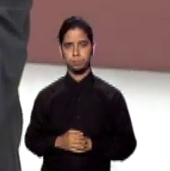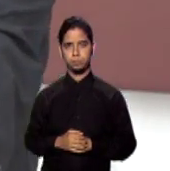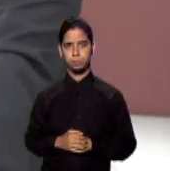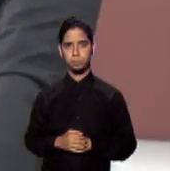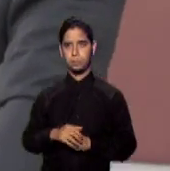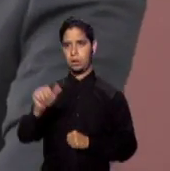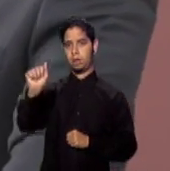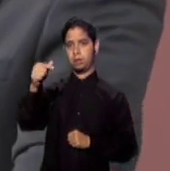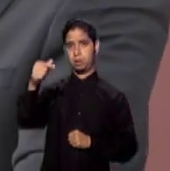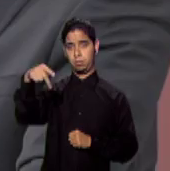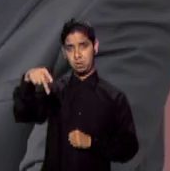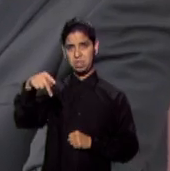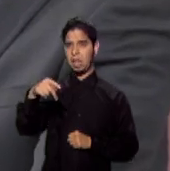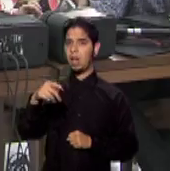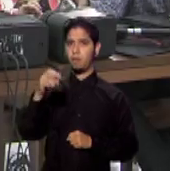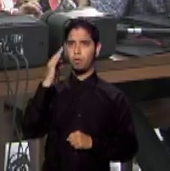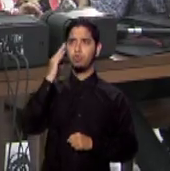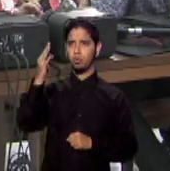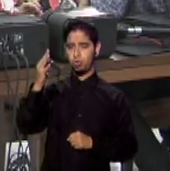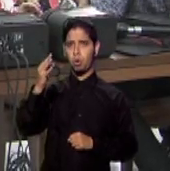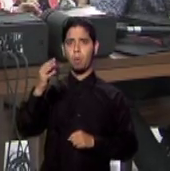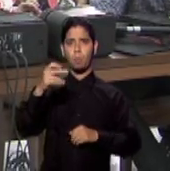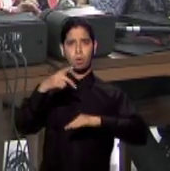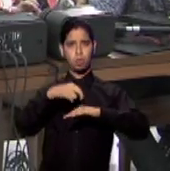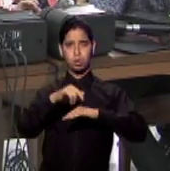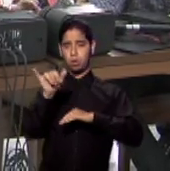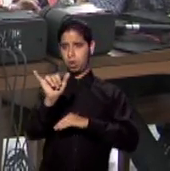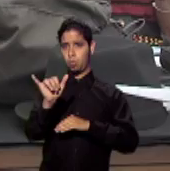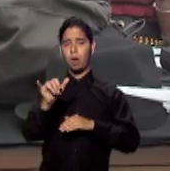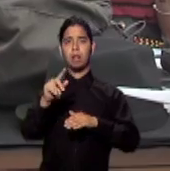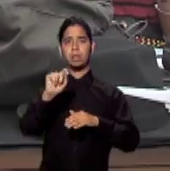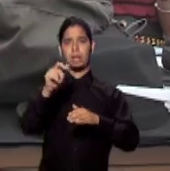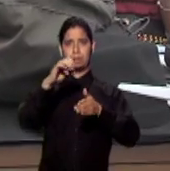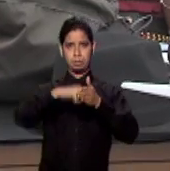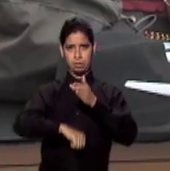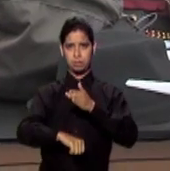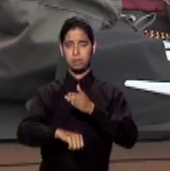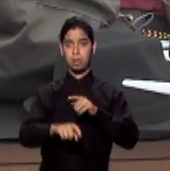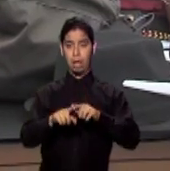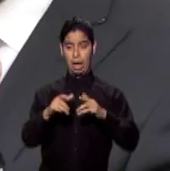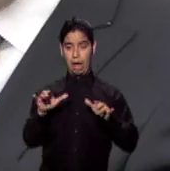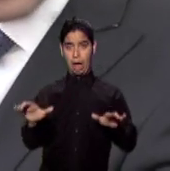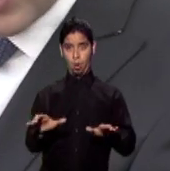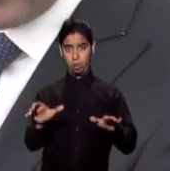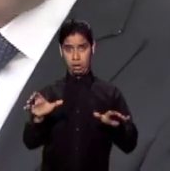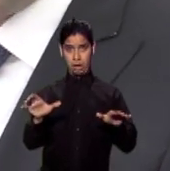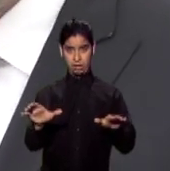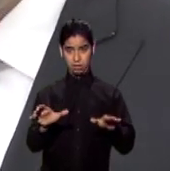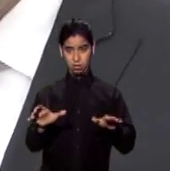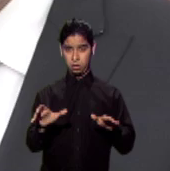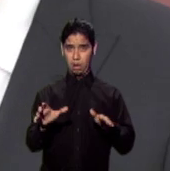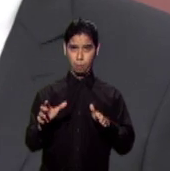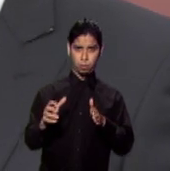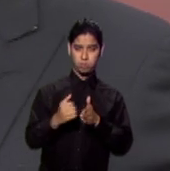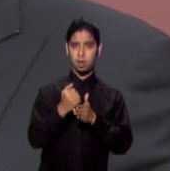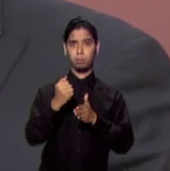temprano Puerto Rico eliminará su contribución sobre ingresos. Hacerlo ahora equivale a ahorrarnos muchos años de problemas. Anoten esto.